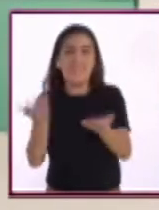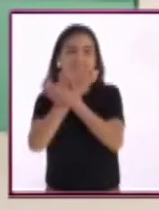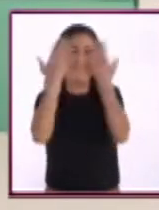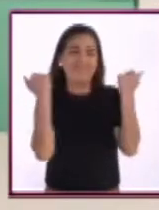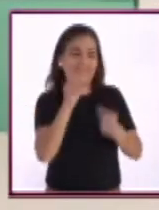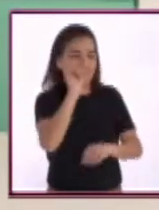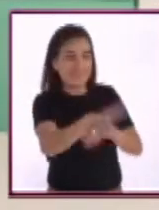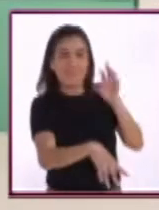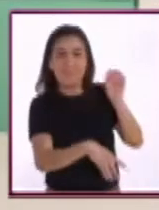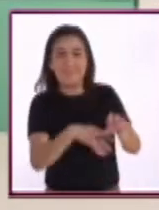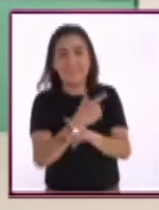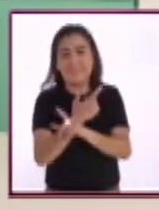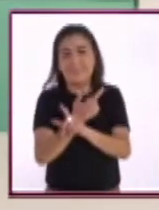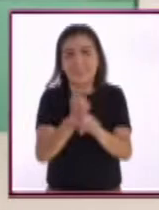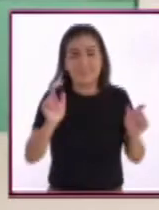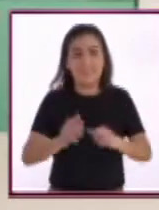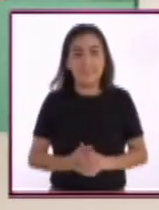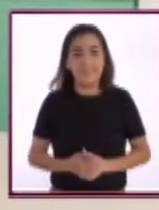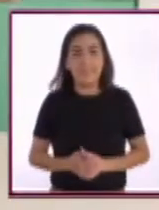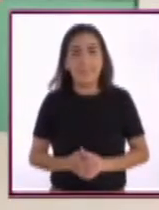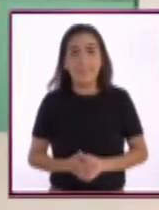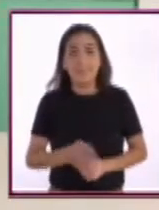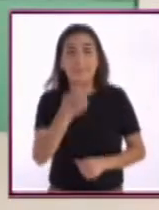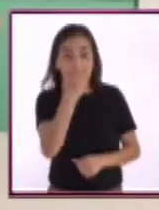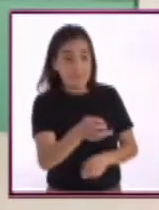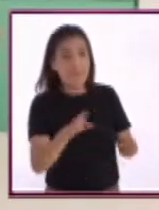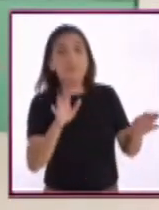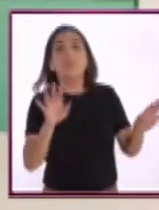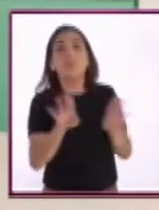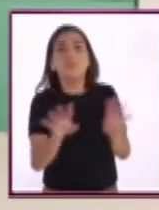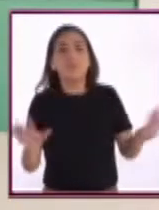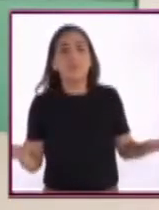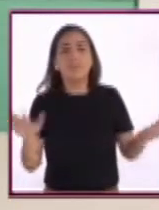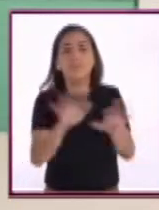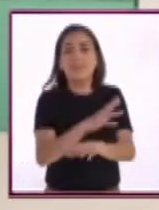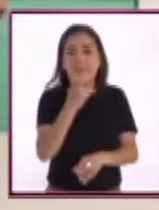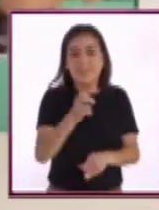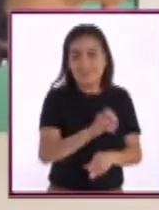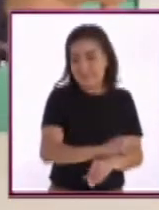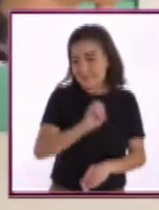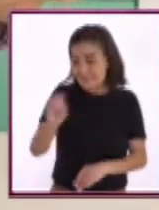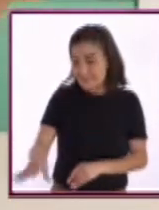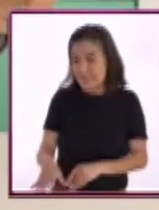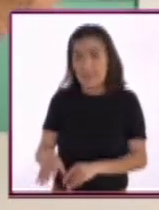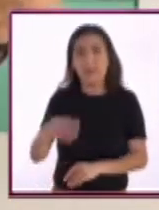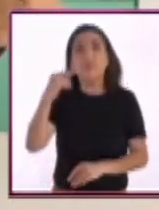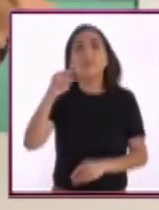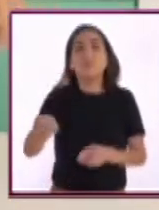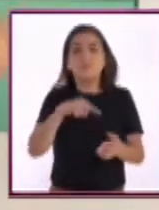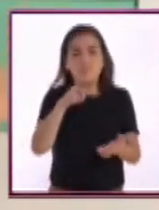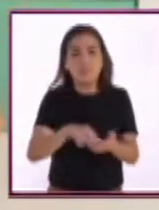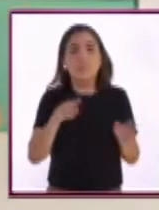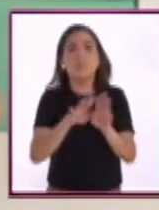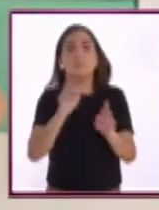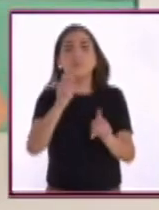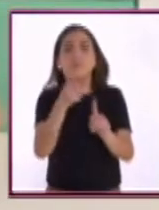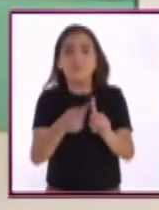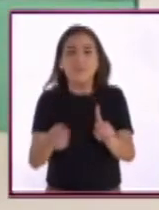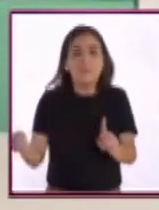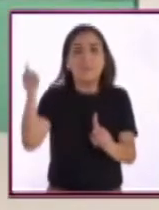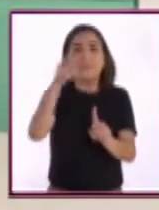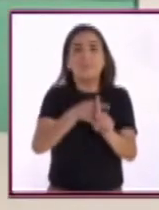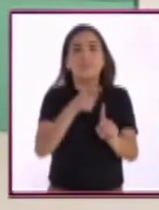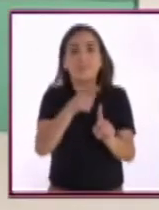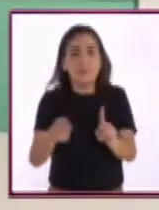al mar, o a un relleno sanitario, donde sea. justamente lo que se busca es cambiar esa linealidad del sistema y